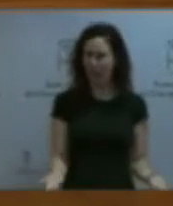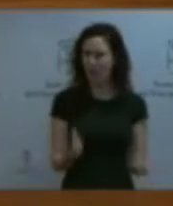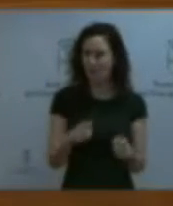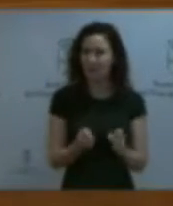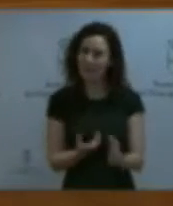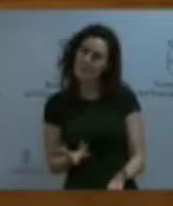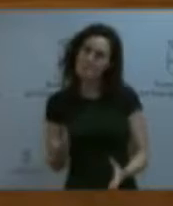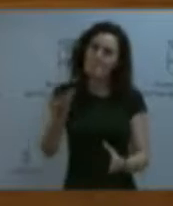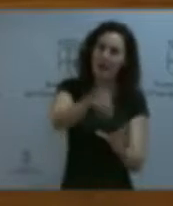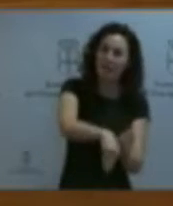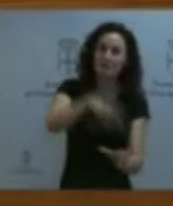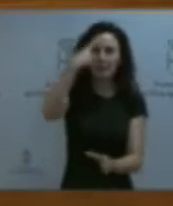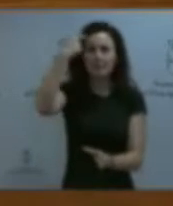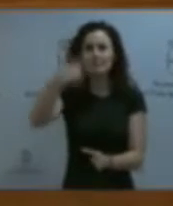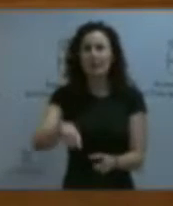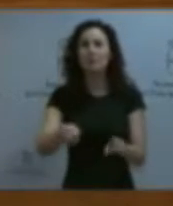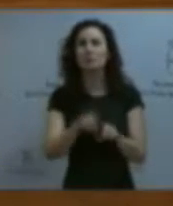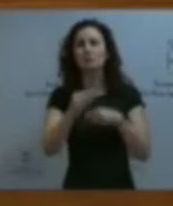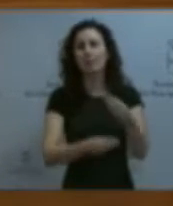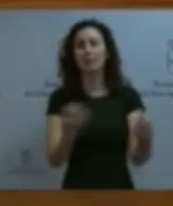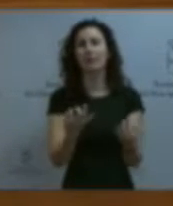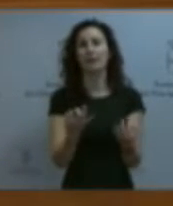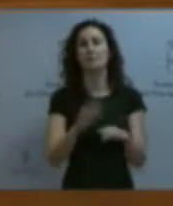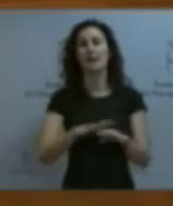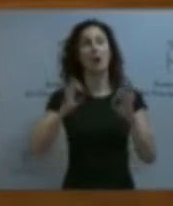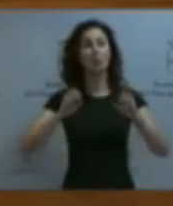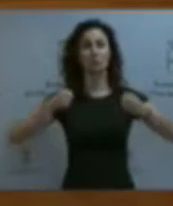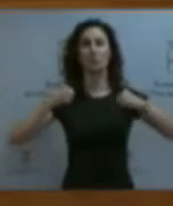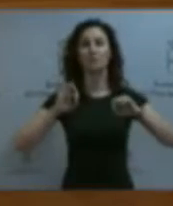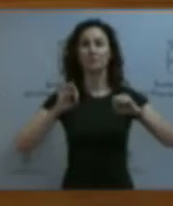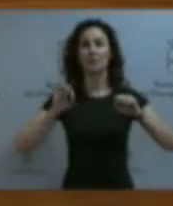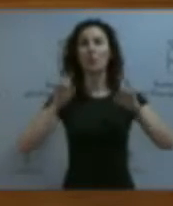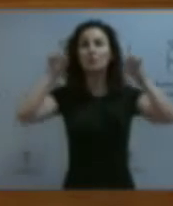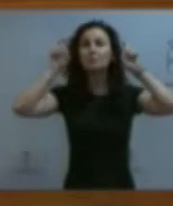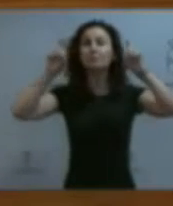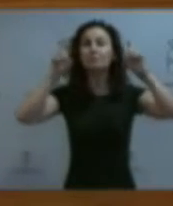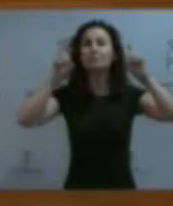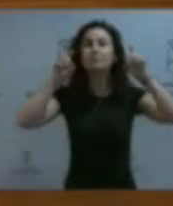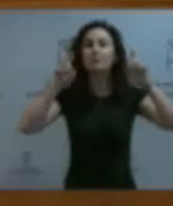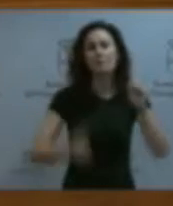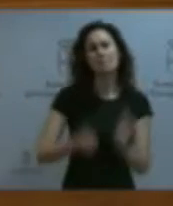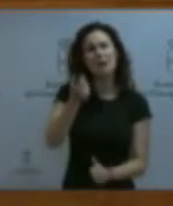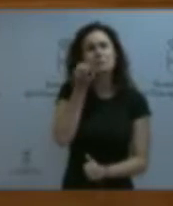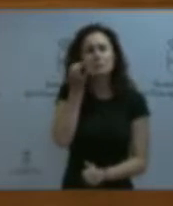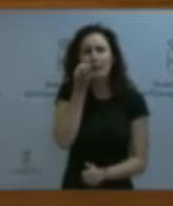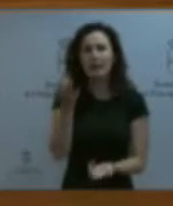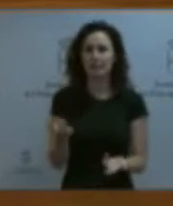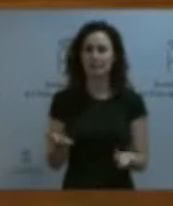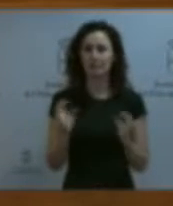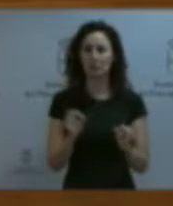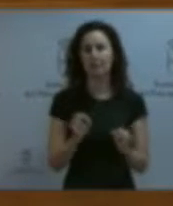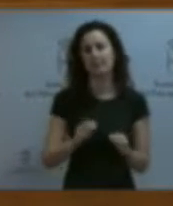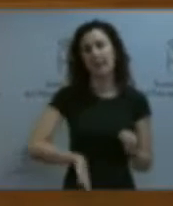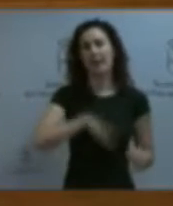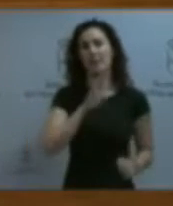determinar qué hacer para que en Asturias haya más entrenadoras. En las estadísticas que parten de los datos segregados por edad y sexo es